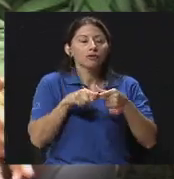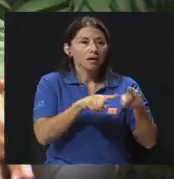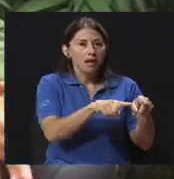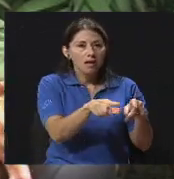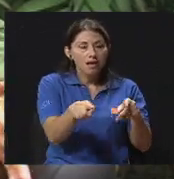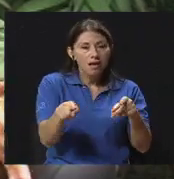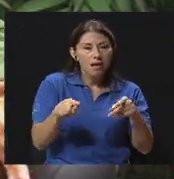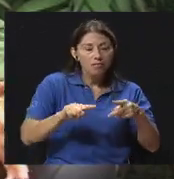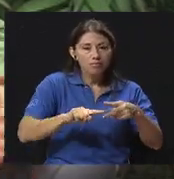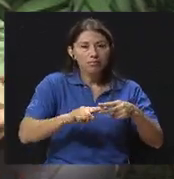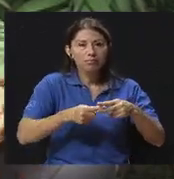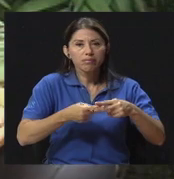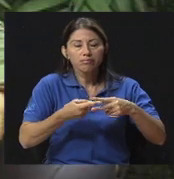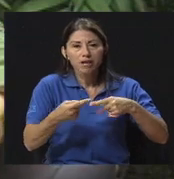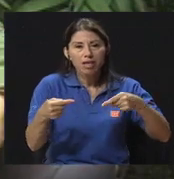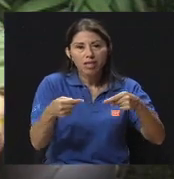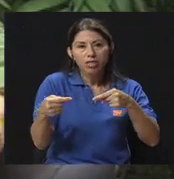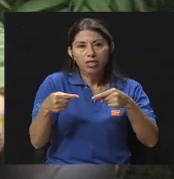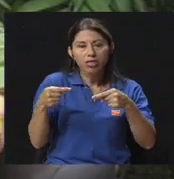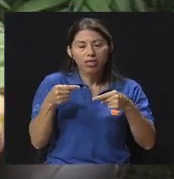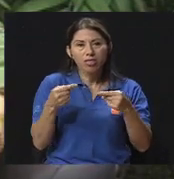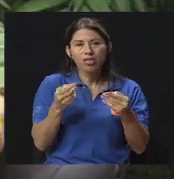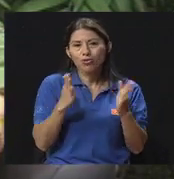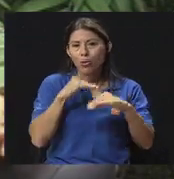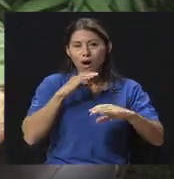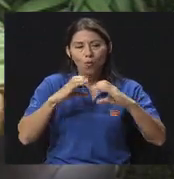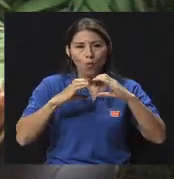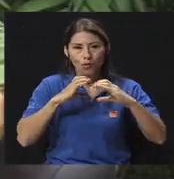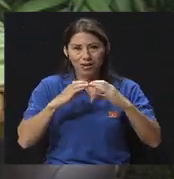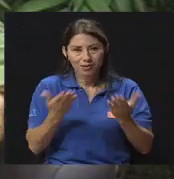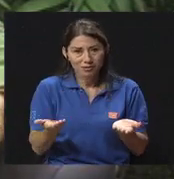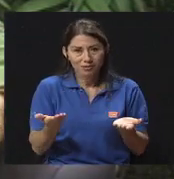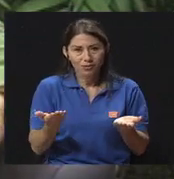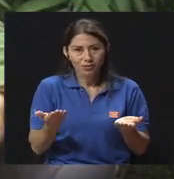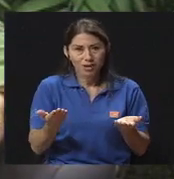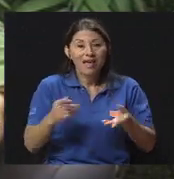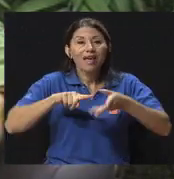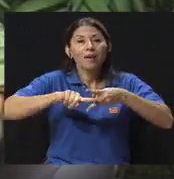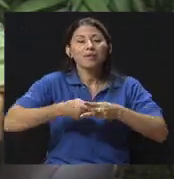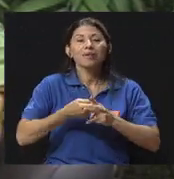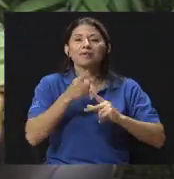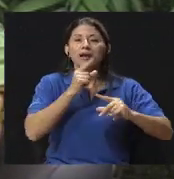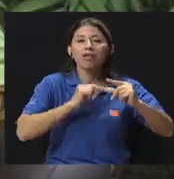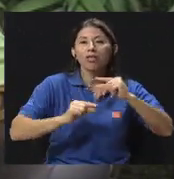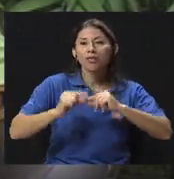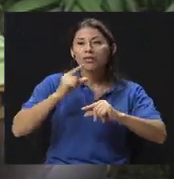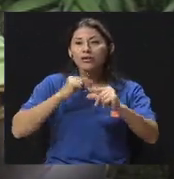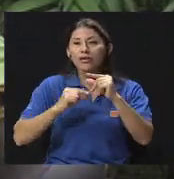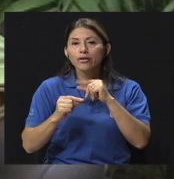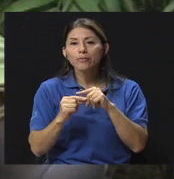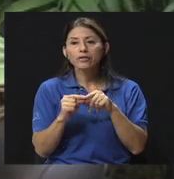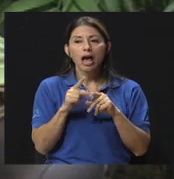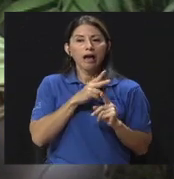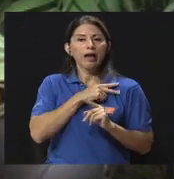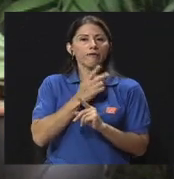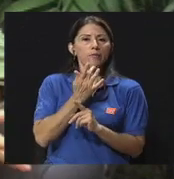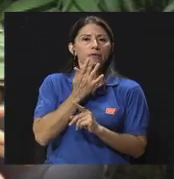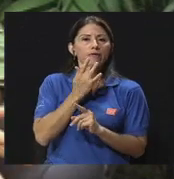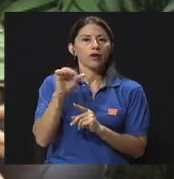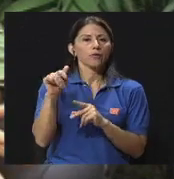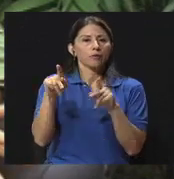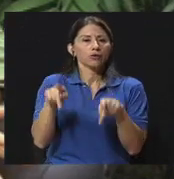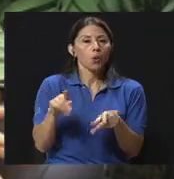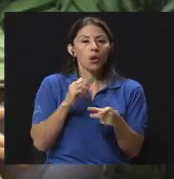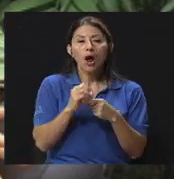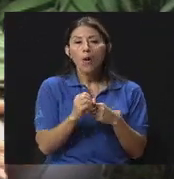comunicación se rompe, ¿verdad? O lo decíamos en el bloque anterior, Entonces empezamos los chismes, si hay preferencias, si hay poco reconocimiento. La